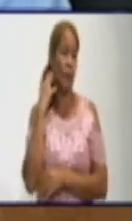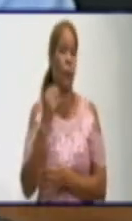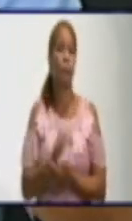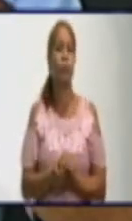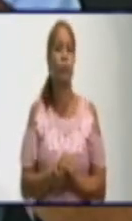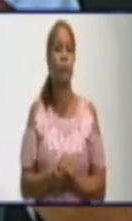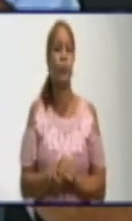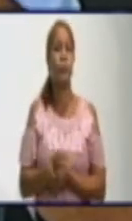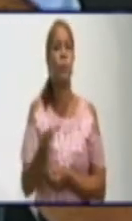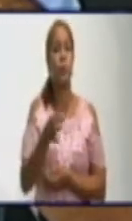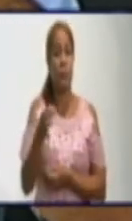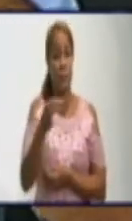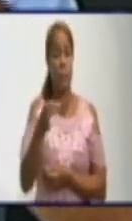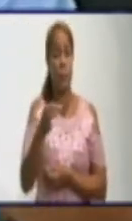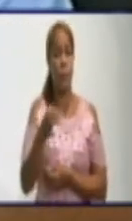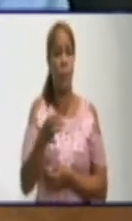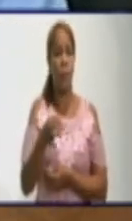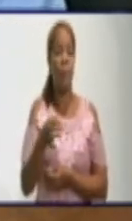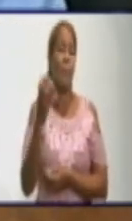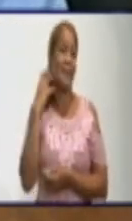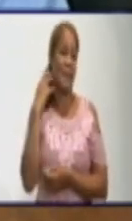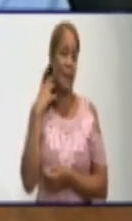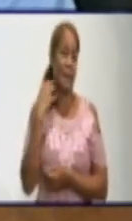la zona baja de Manzanillo. La zona baja de Manzanillo.